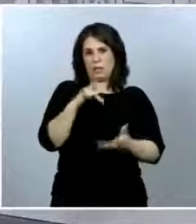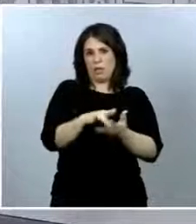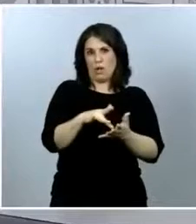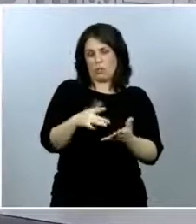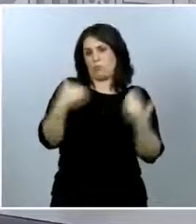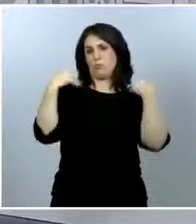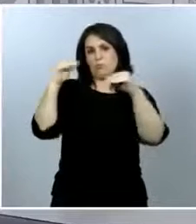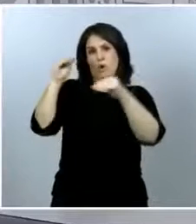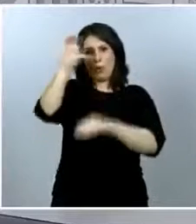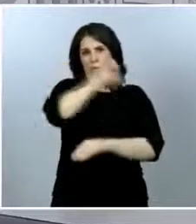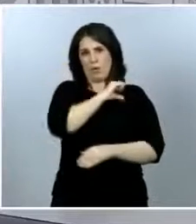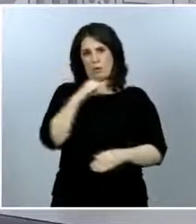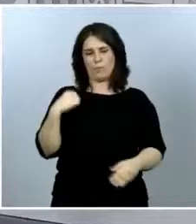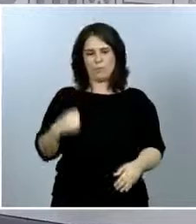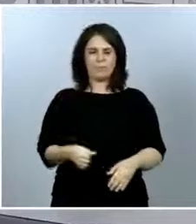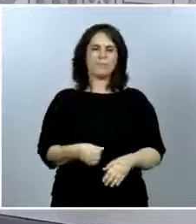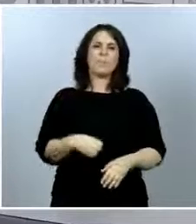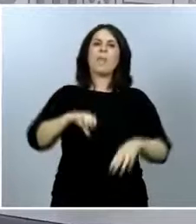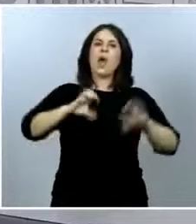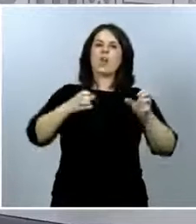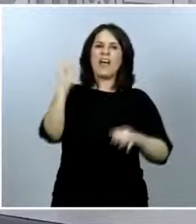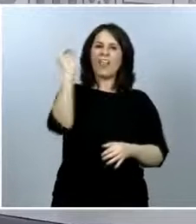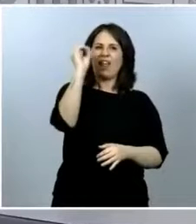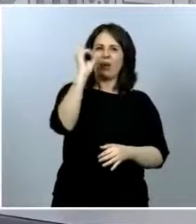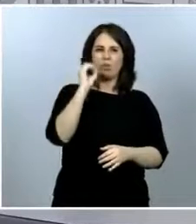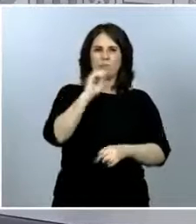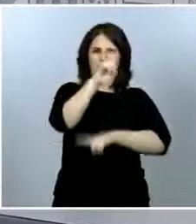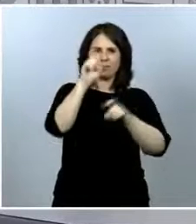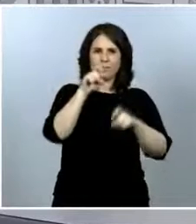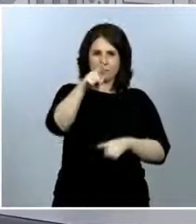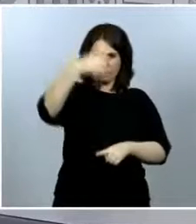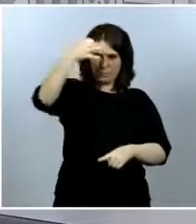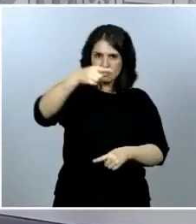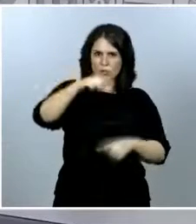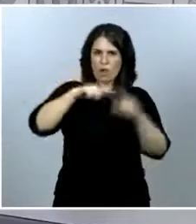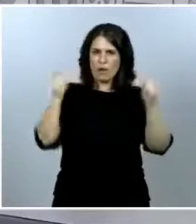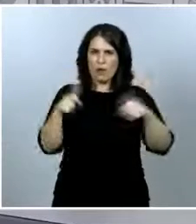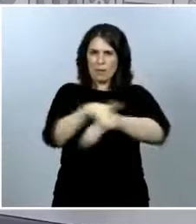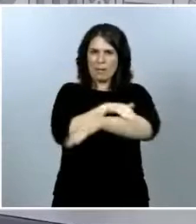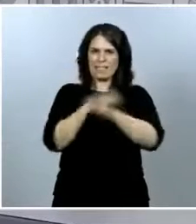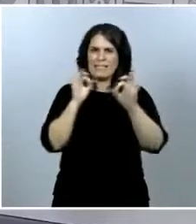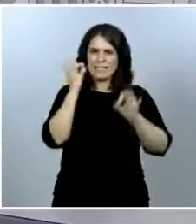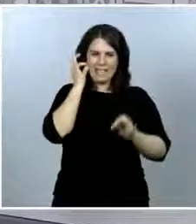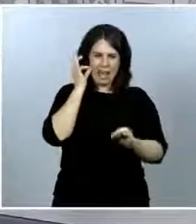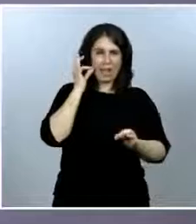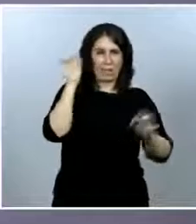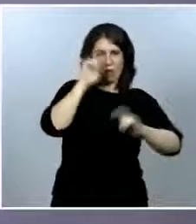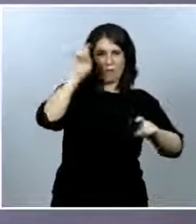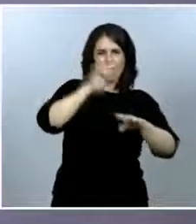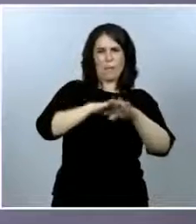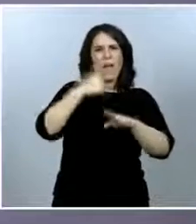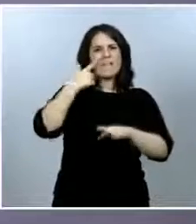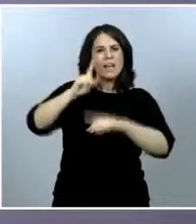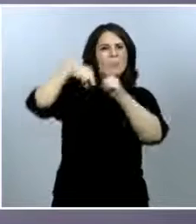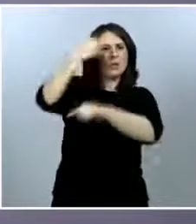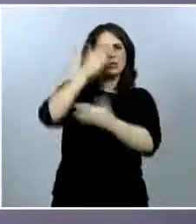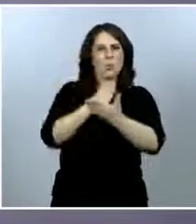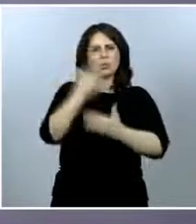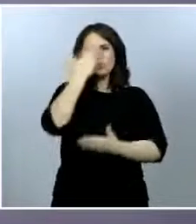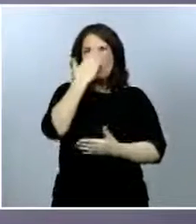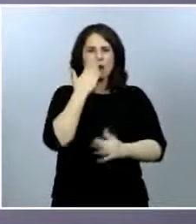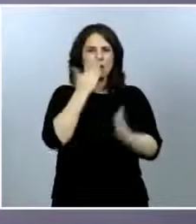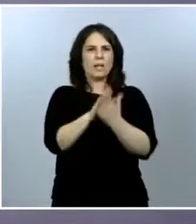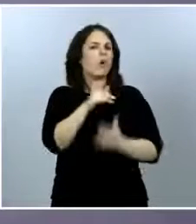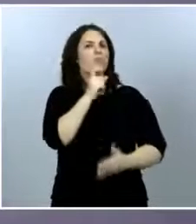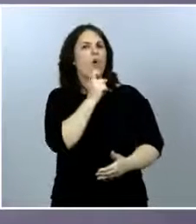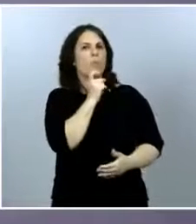Onda Cero le pregunta si puede confirmar que se ha reunido con la ministra de Educación para analizar cómo afrontar el próximo curso escolar y